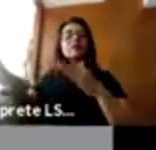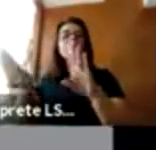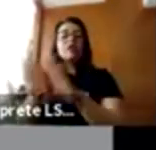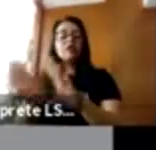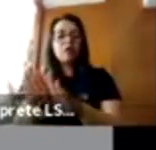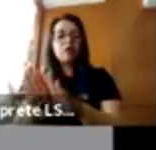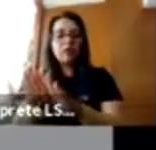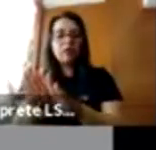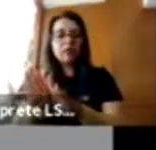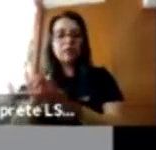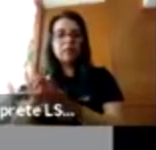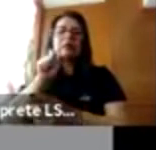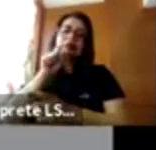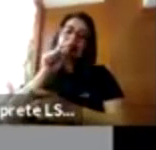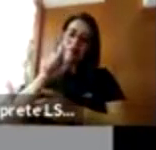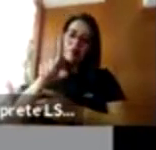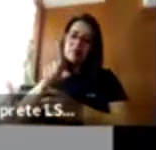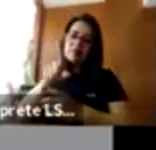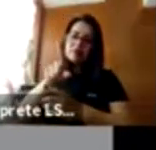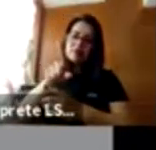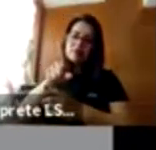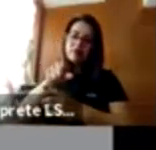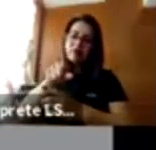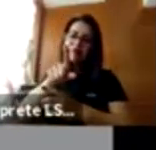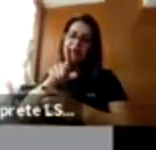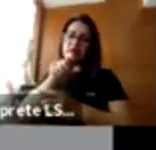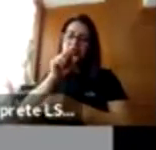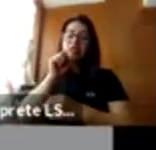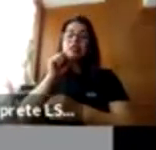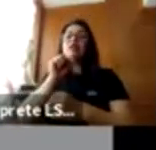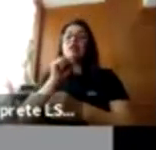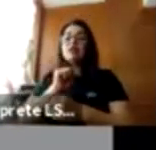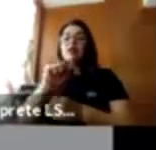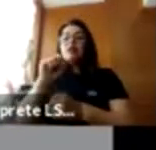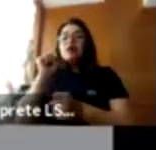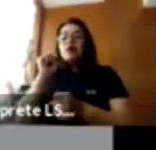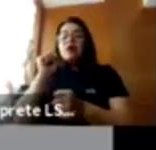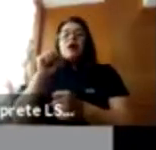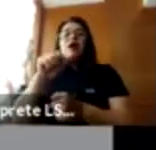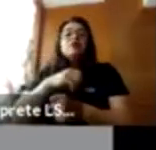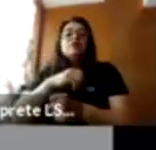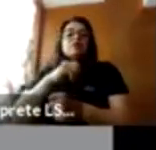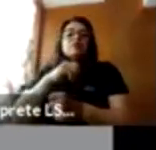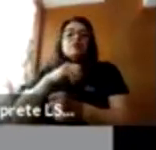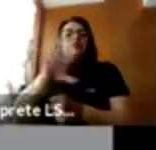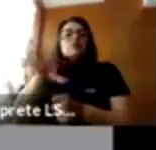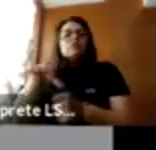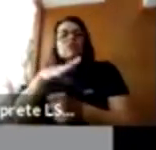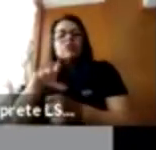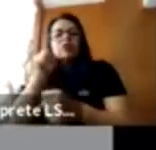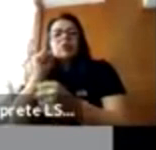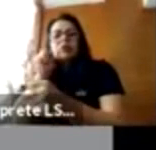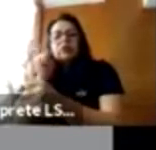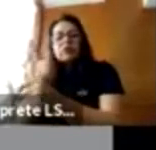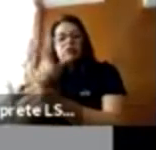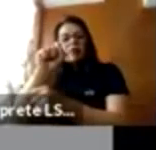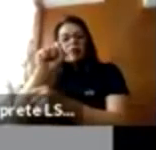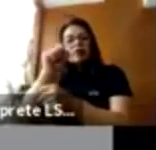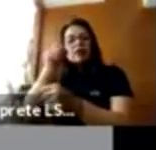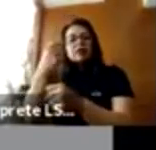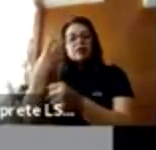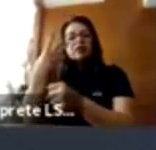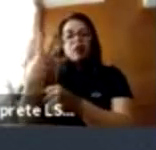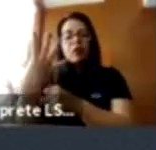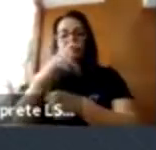identificamos 24 programas e intervenciones diferentes que funcionan, que tienen evidencia. No es que alguien